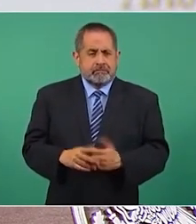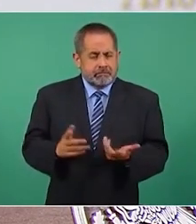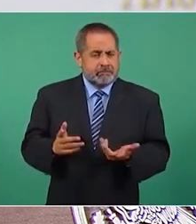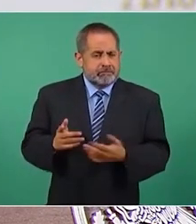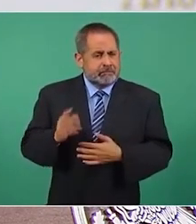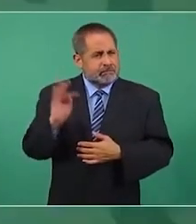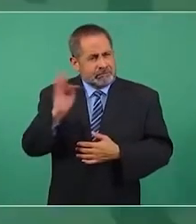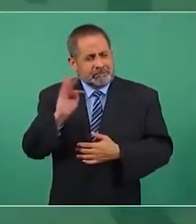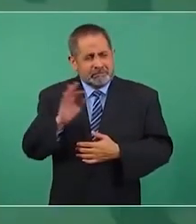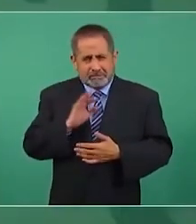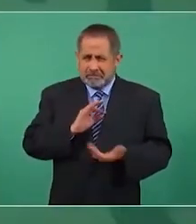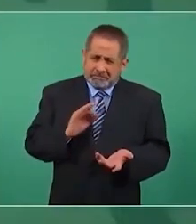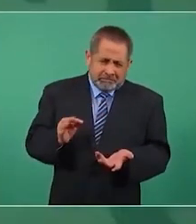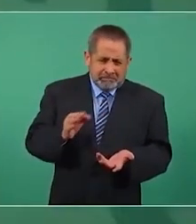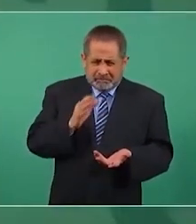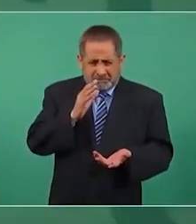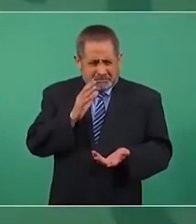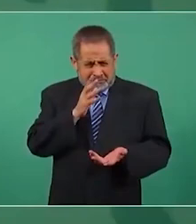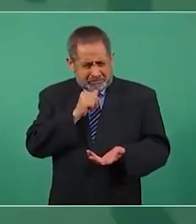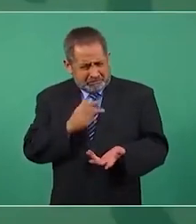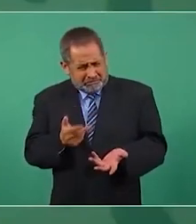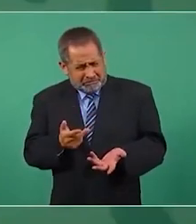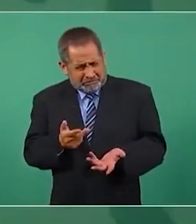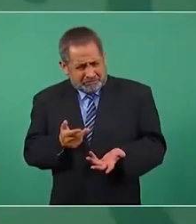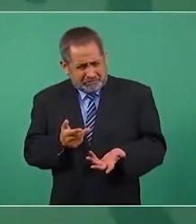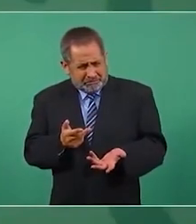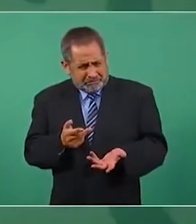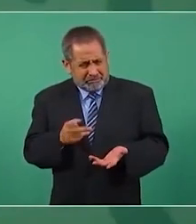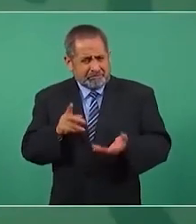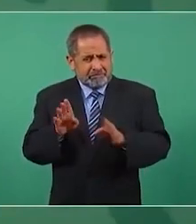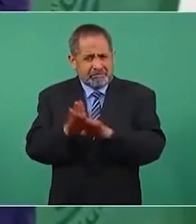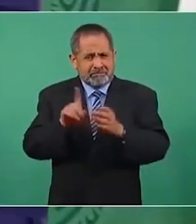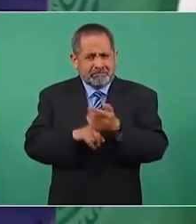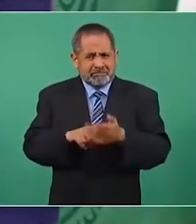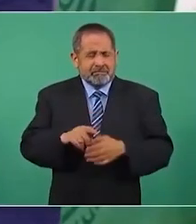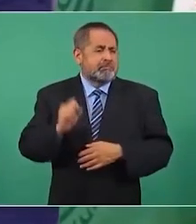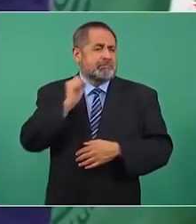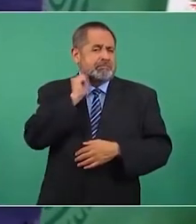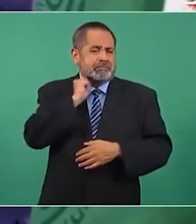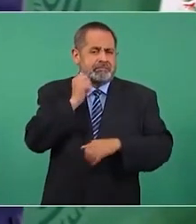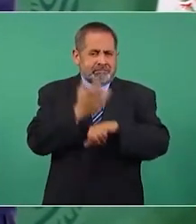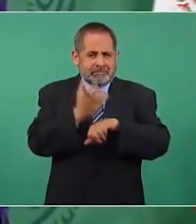podrá el Senado de Estados Unidos aprobar